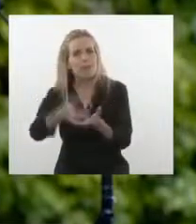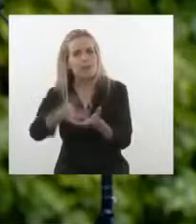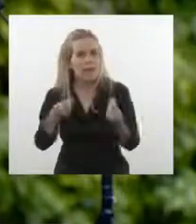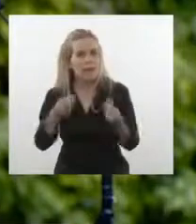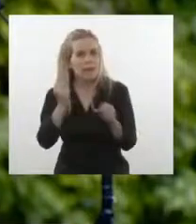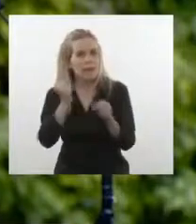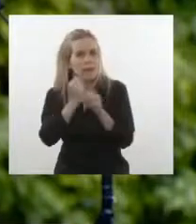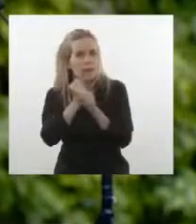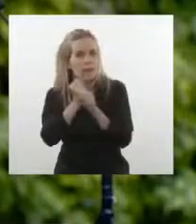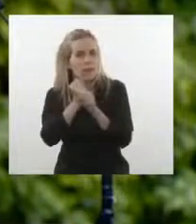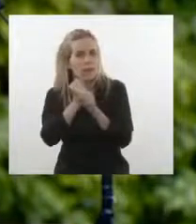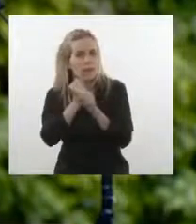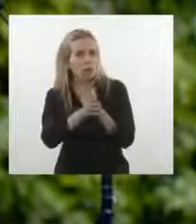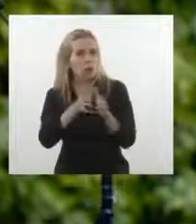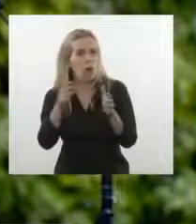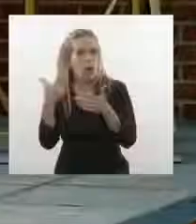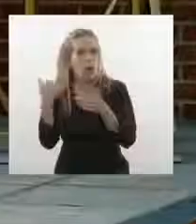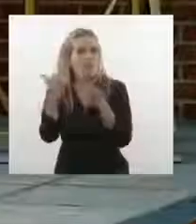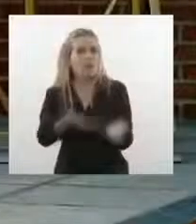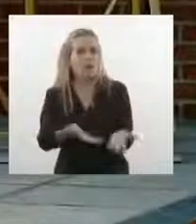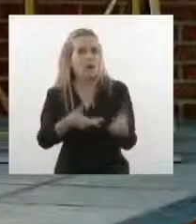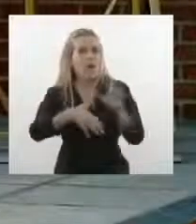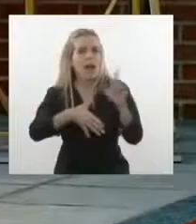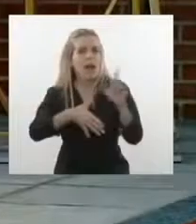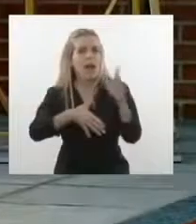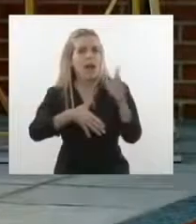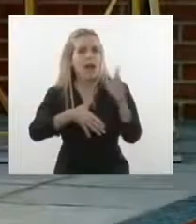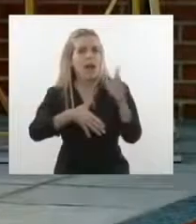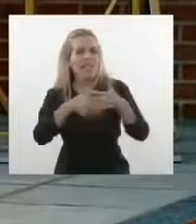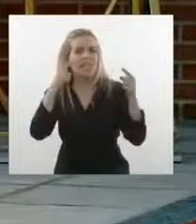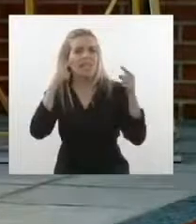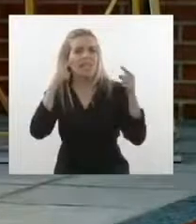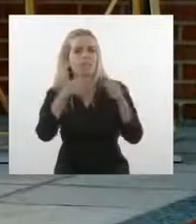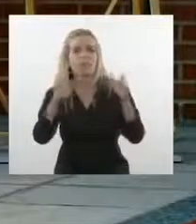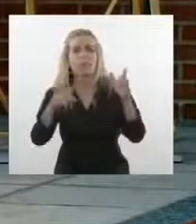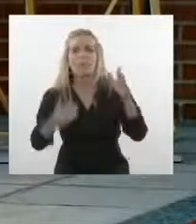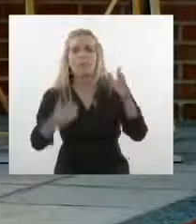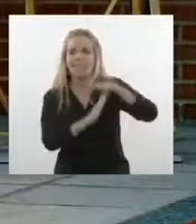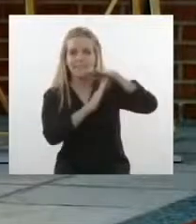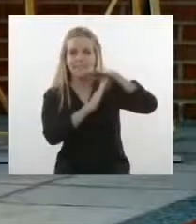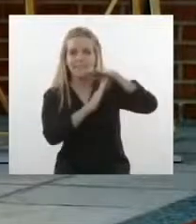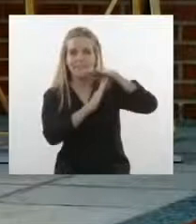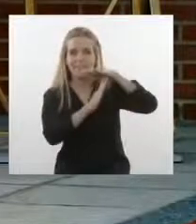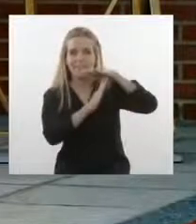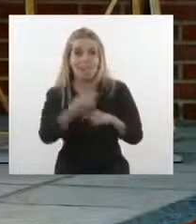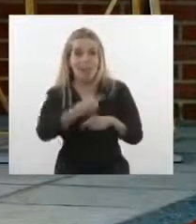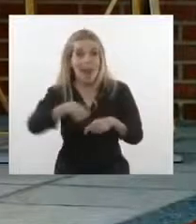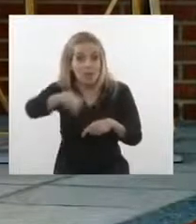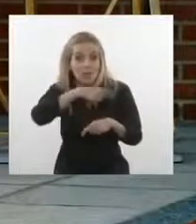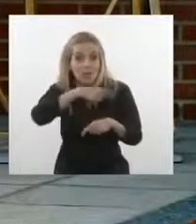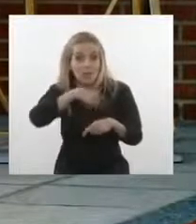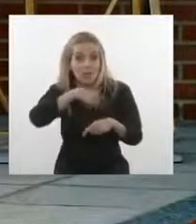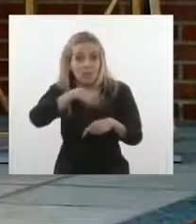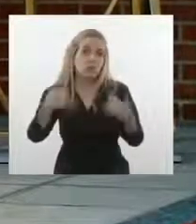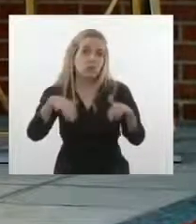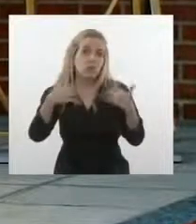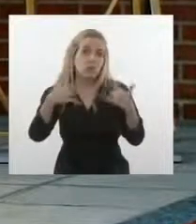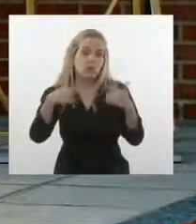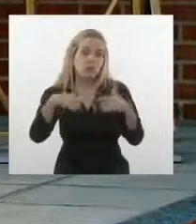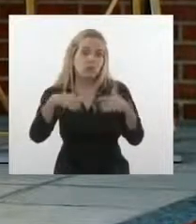América Latina como objeto central, es para nosotros una gran noticia.